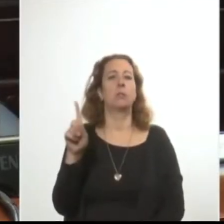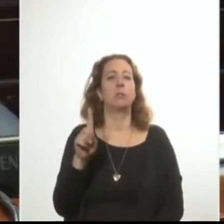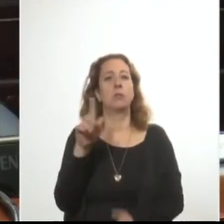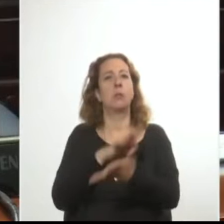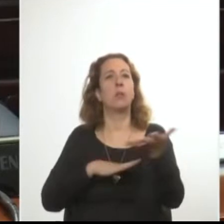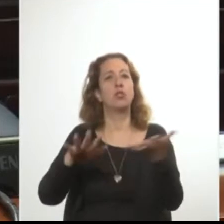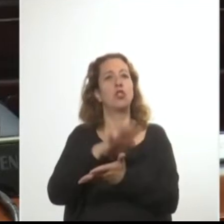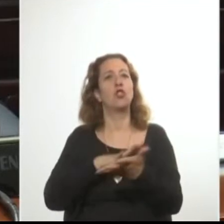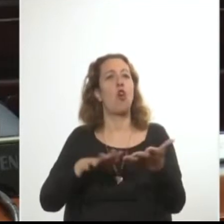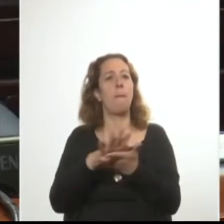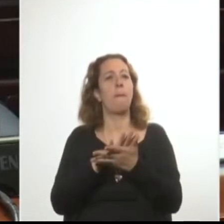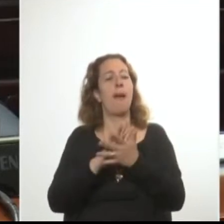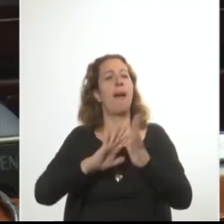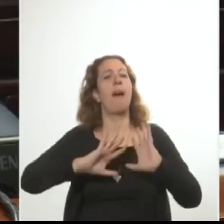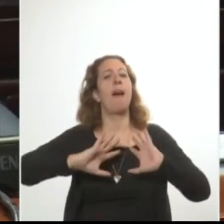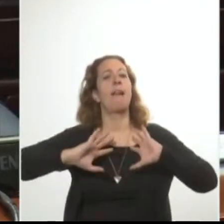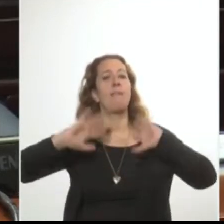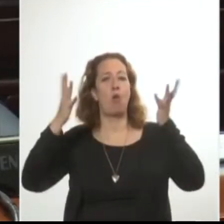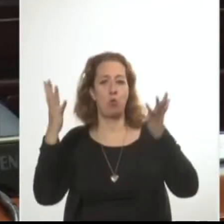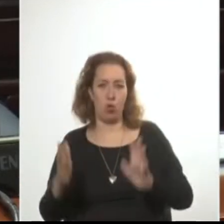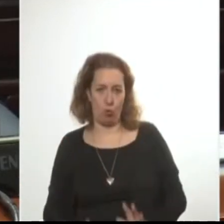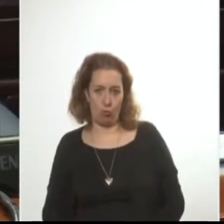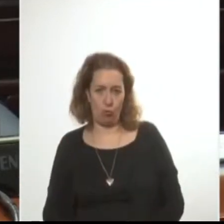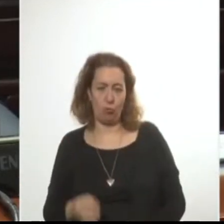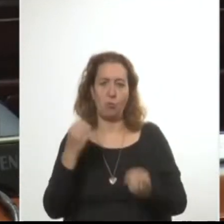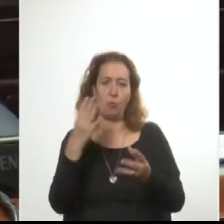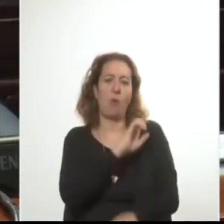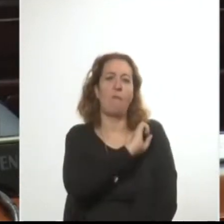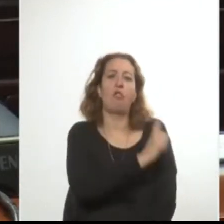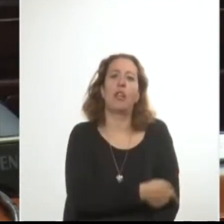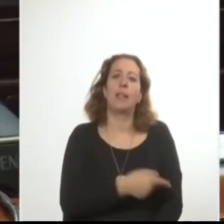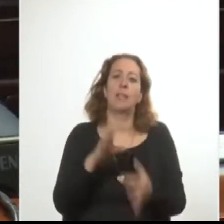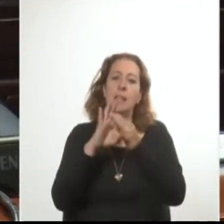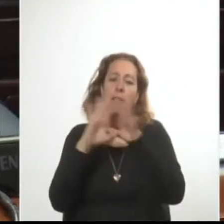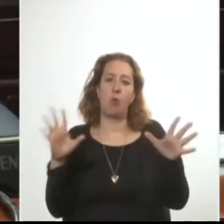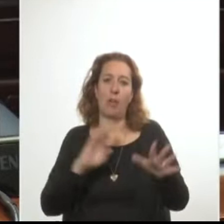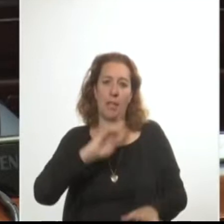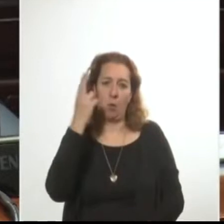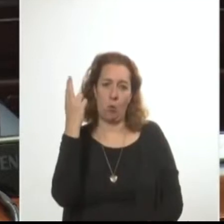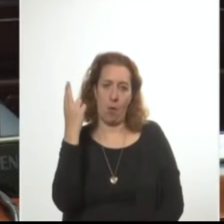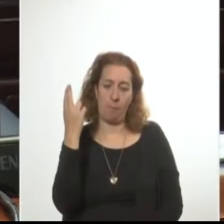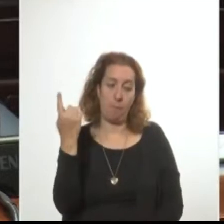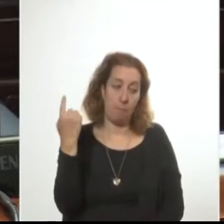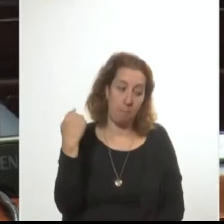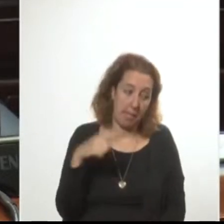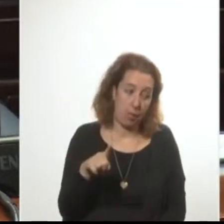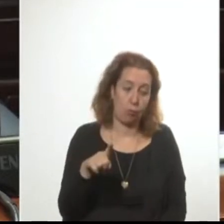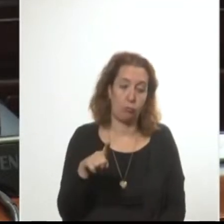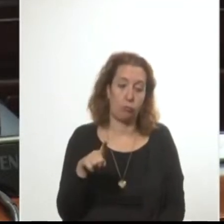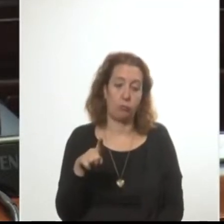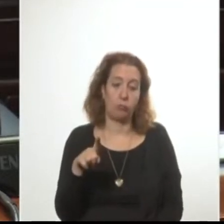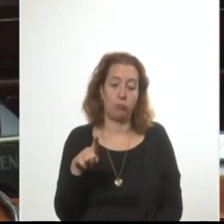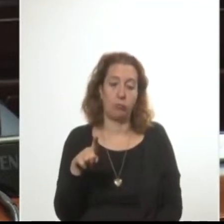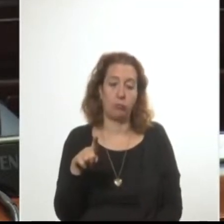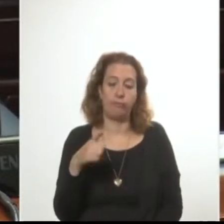revolución, debido a la fortaleza democrática de nuestro país. Sin embargo, el